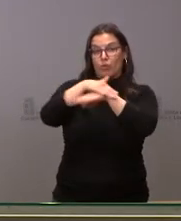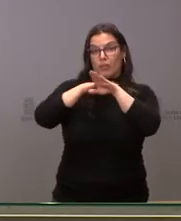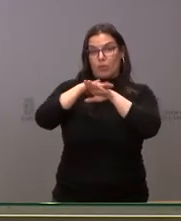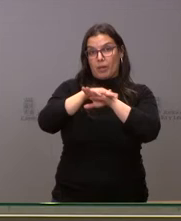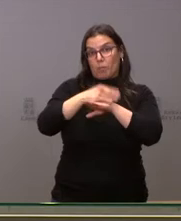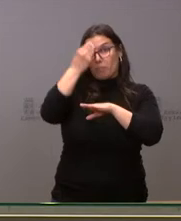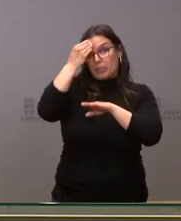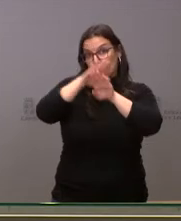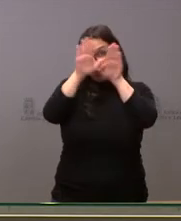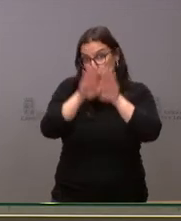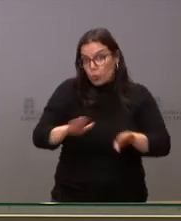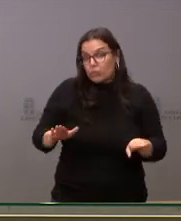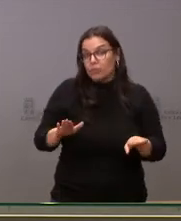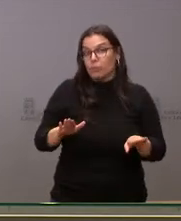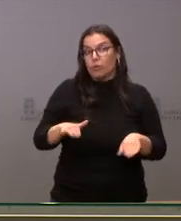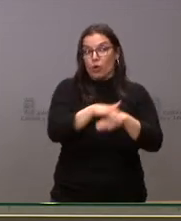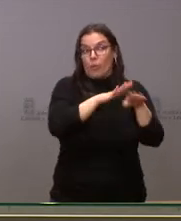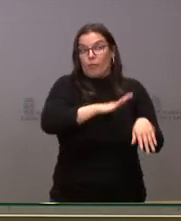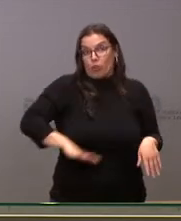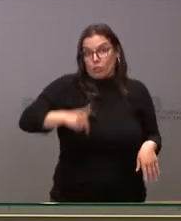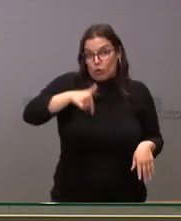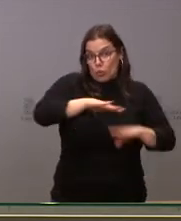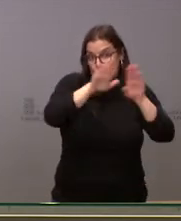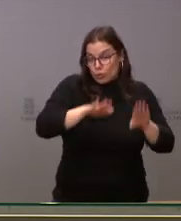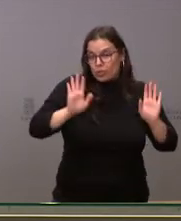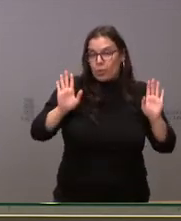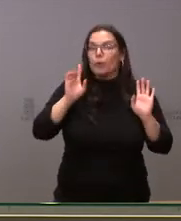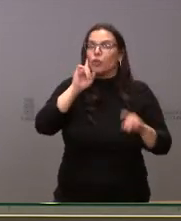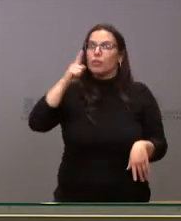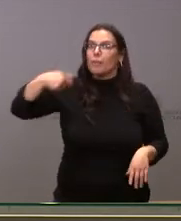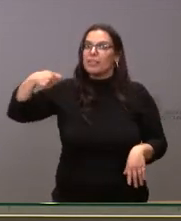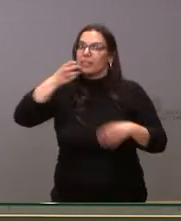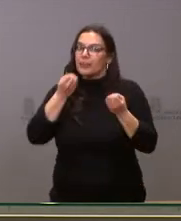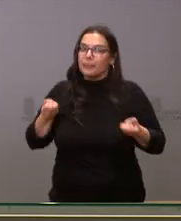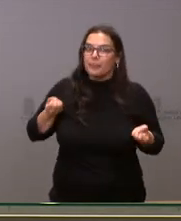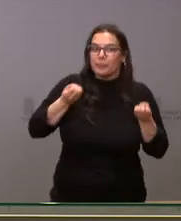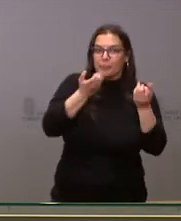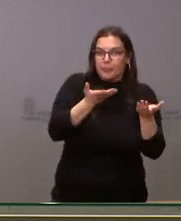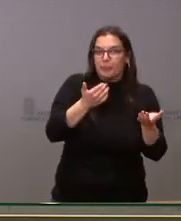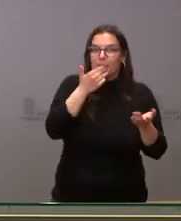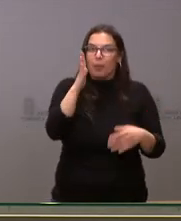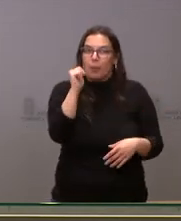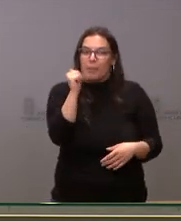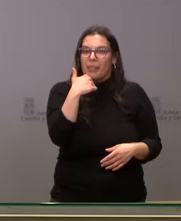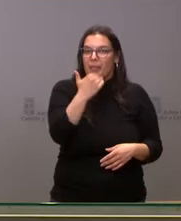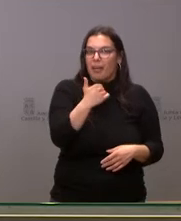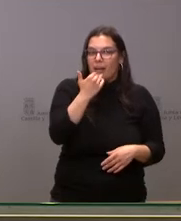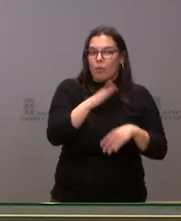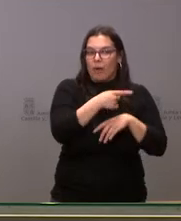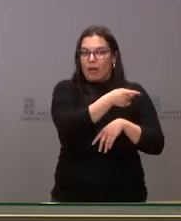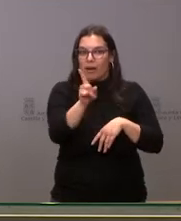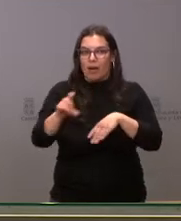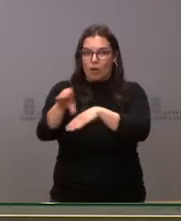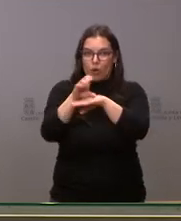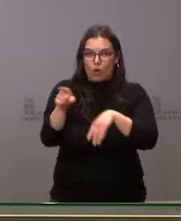el último de este gobierno en funciones, no sé si el presidente les ha trasladado algún mensaje de despedida a los consejeros,